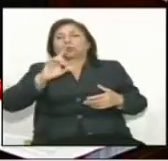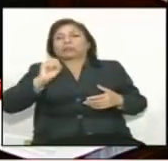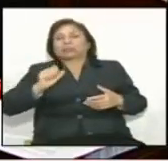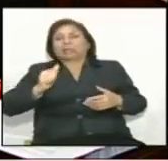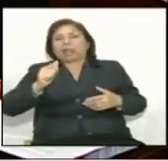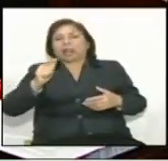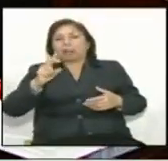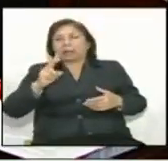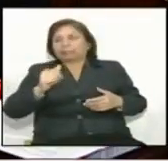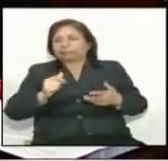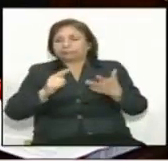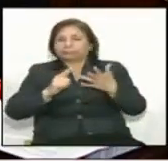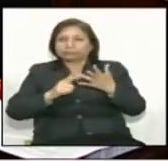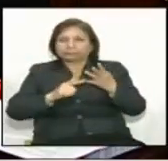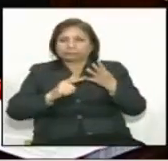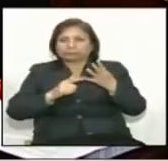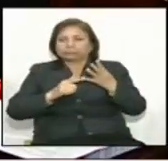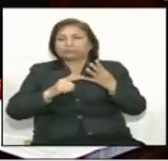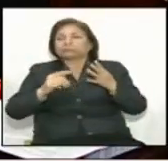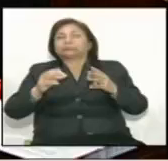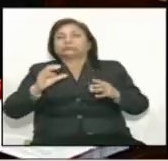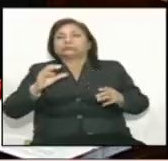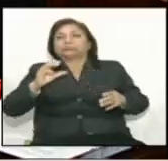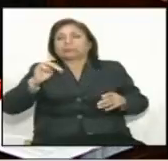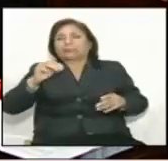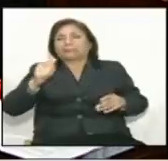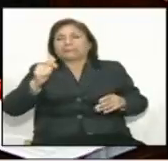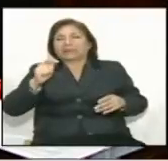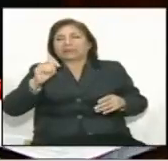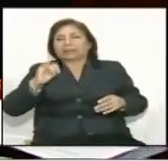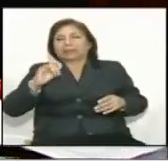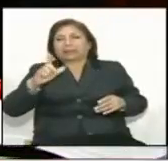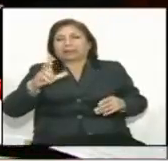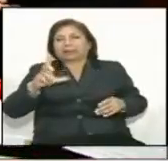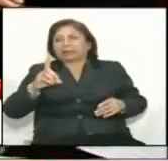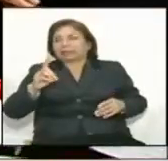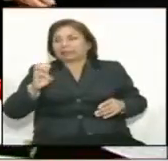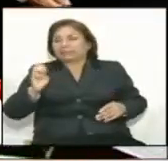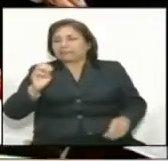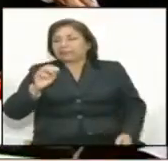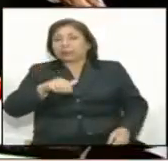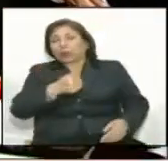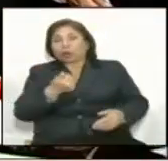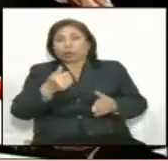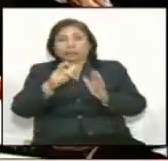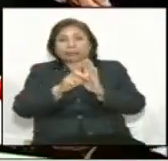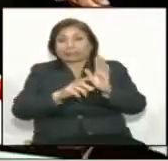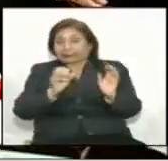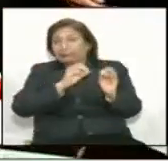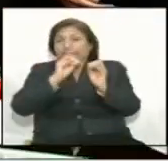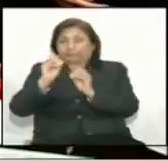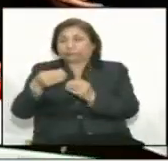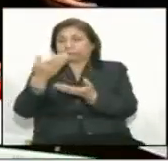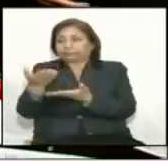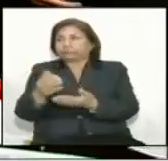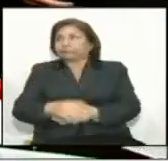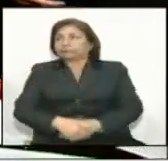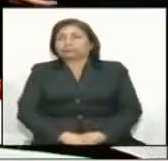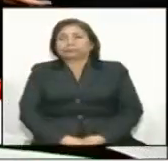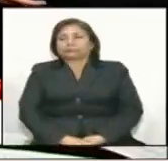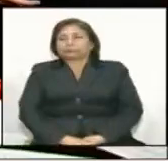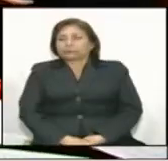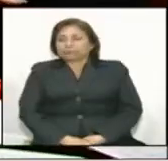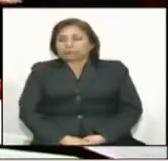tiempo para presentar esta No, era hasta la una de la tarde. Estamos en hora entonces. Está confirmando entonces